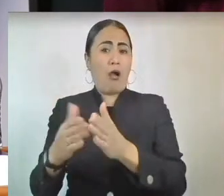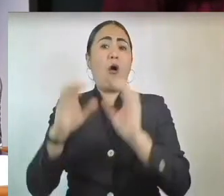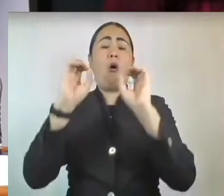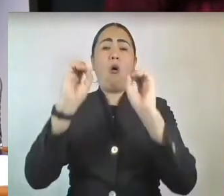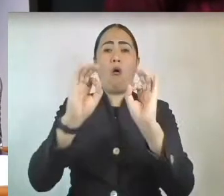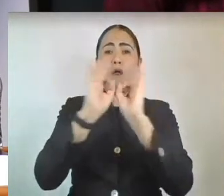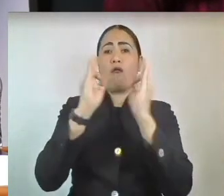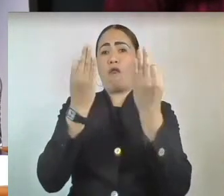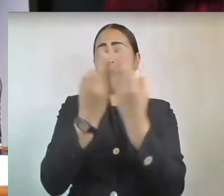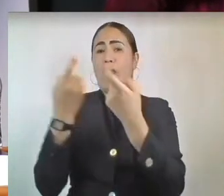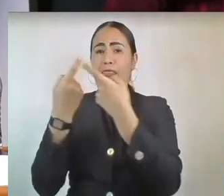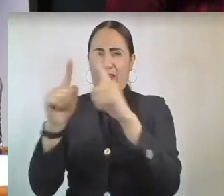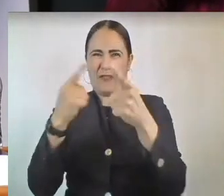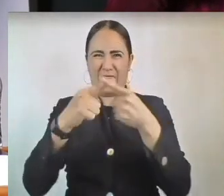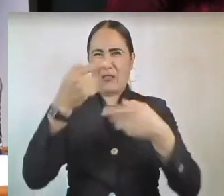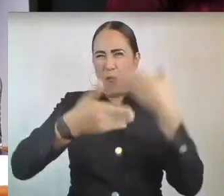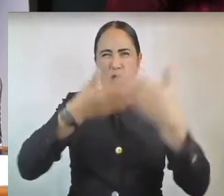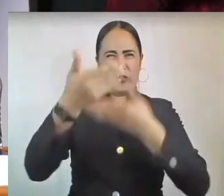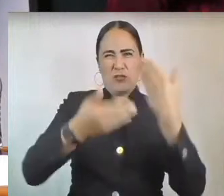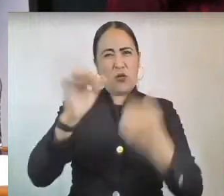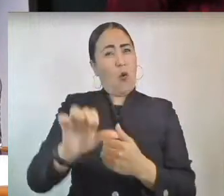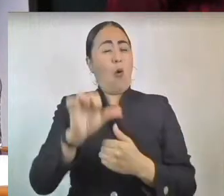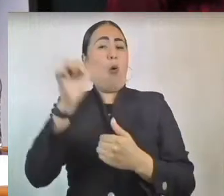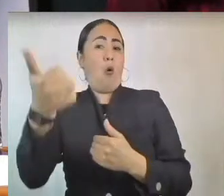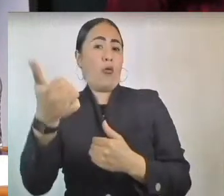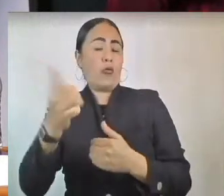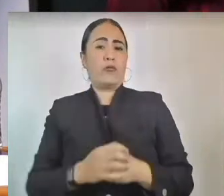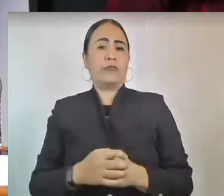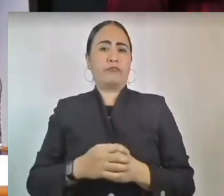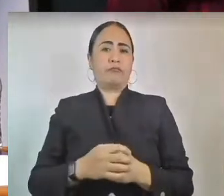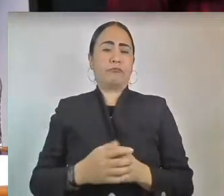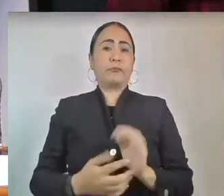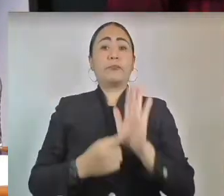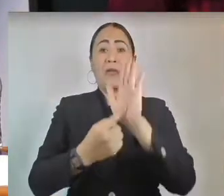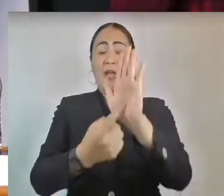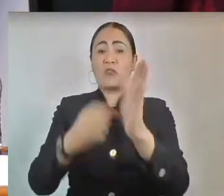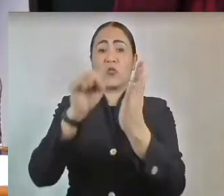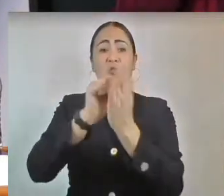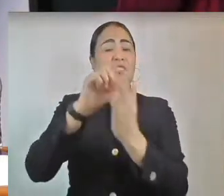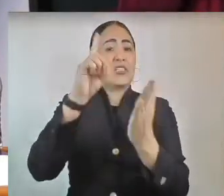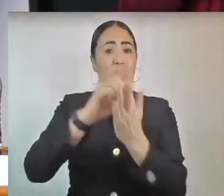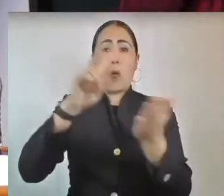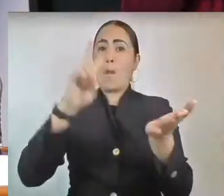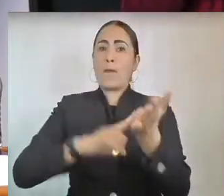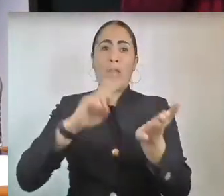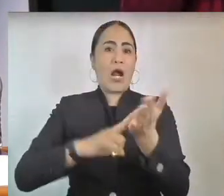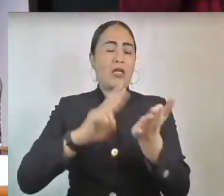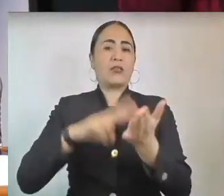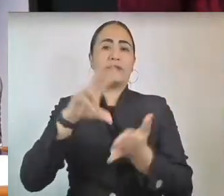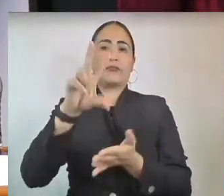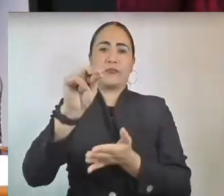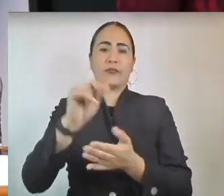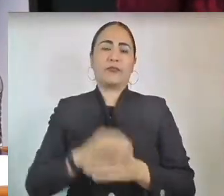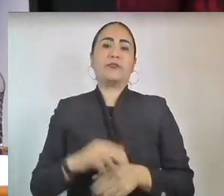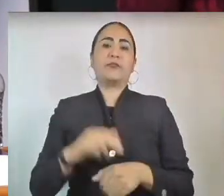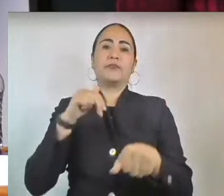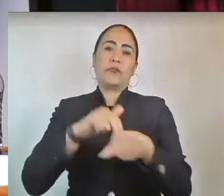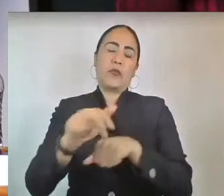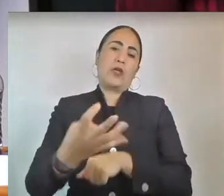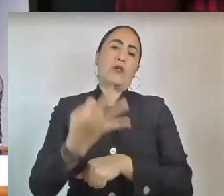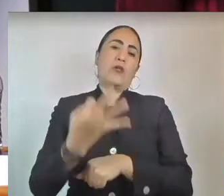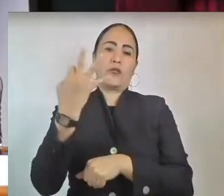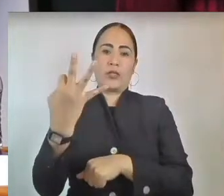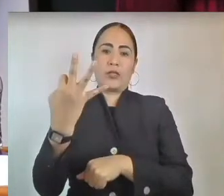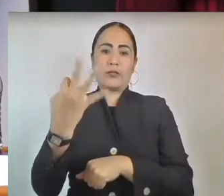presente proceso, se tendrá por no presentada la solicitud. Tercero, en caso de que el